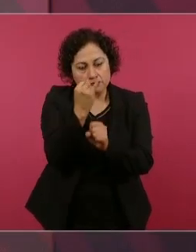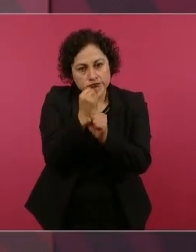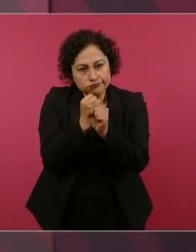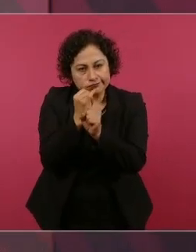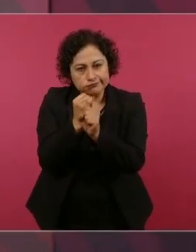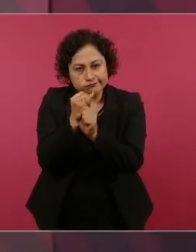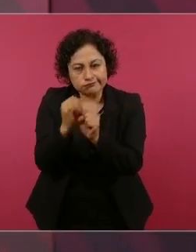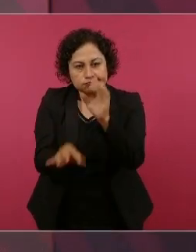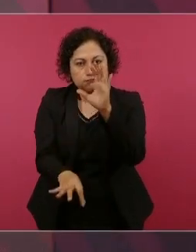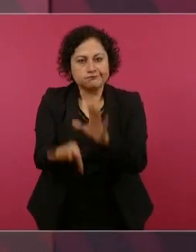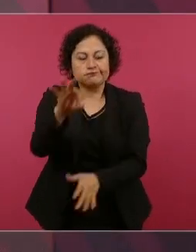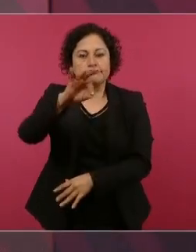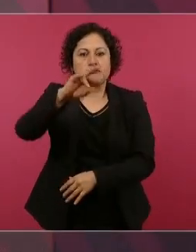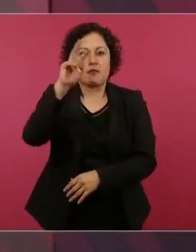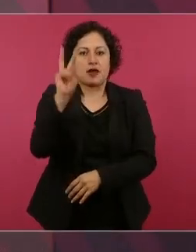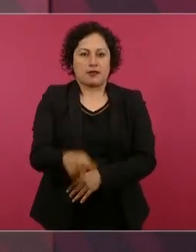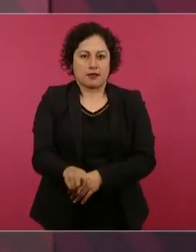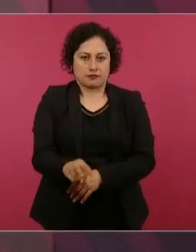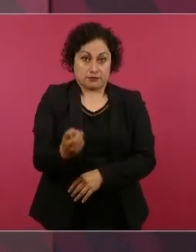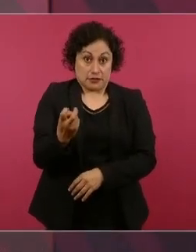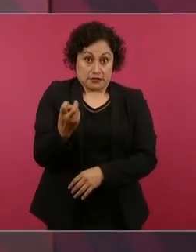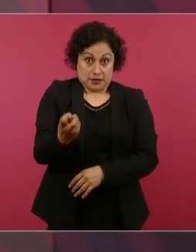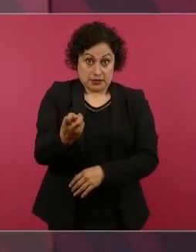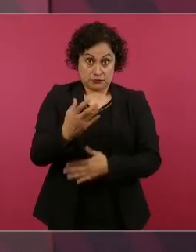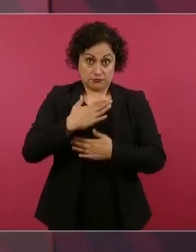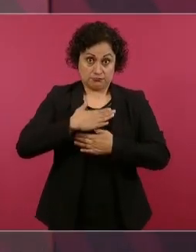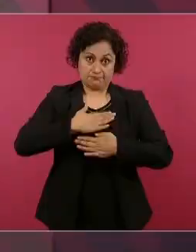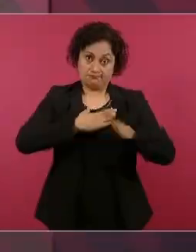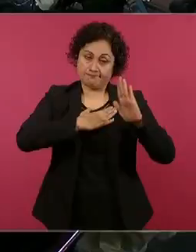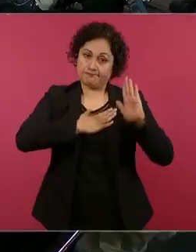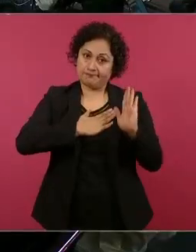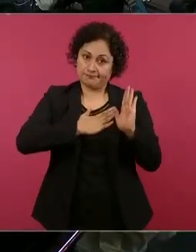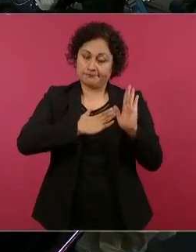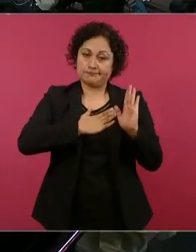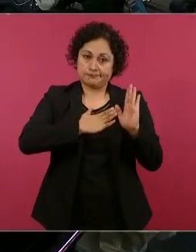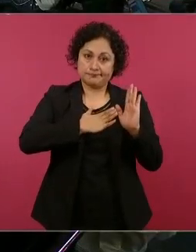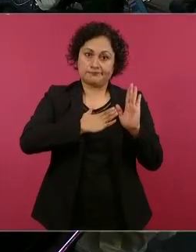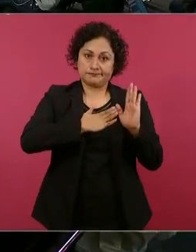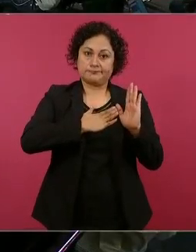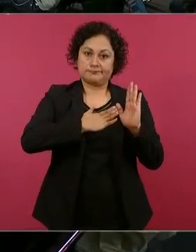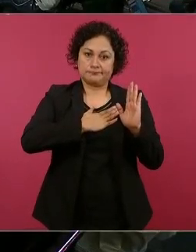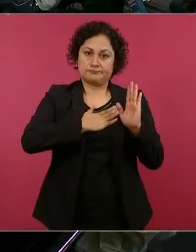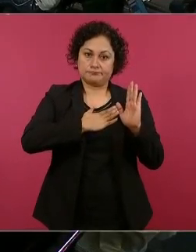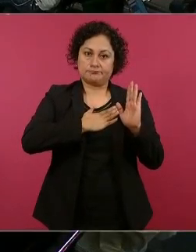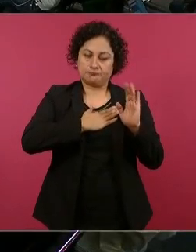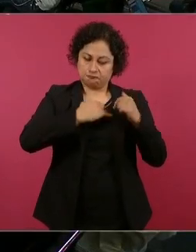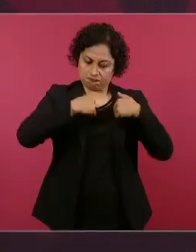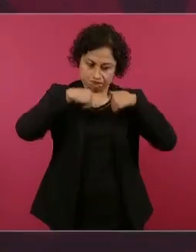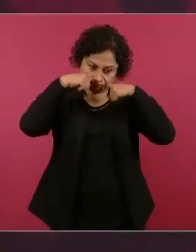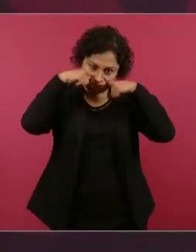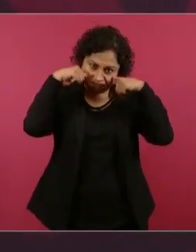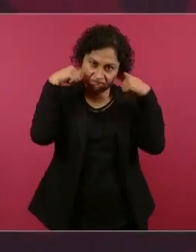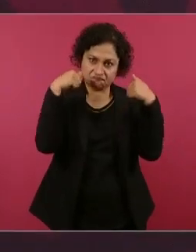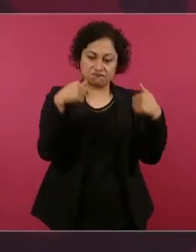y ese es mi compromiso, nada más que